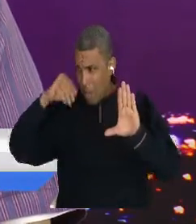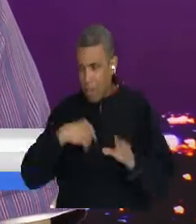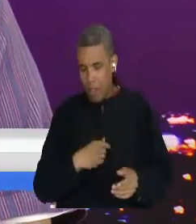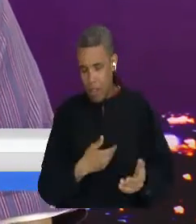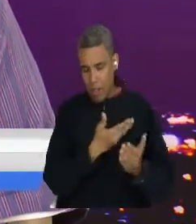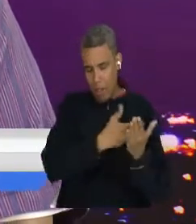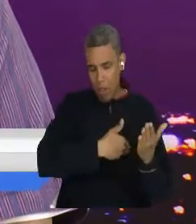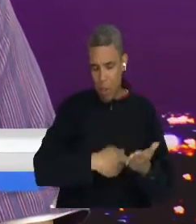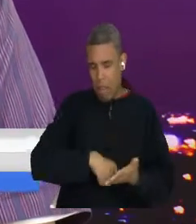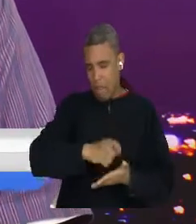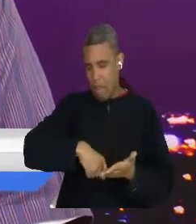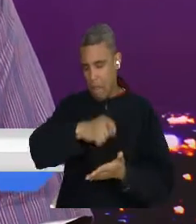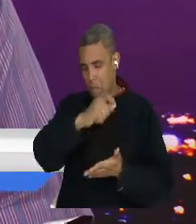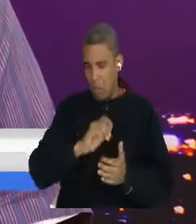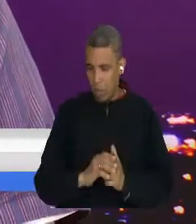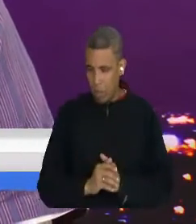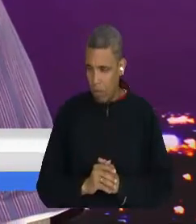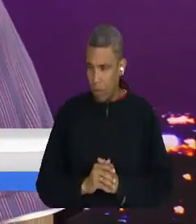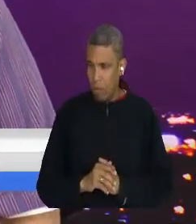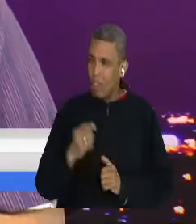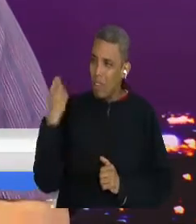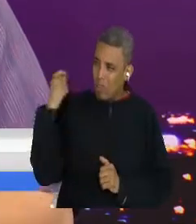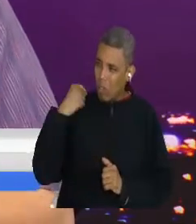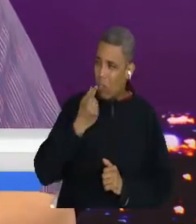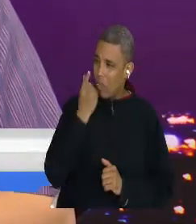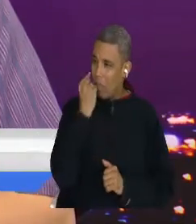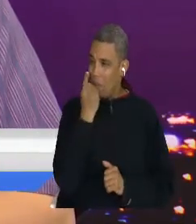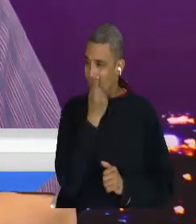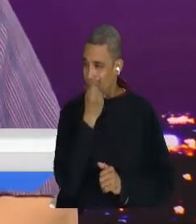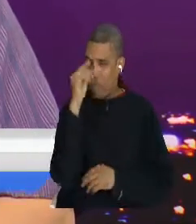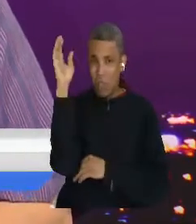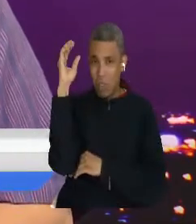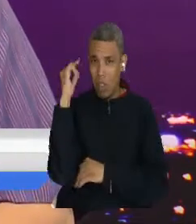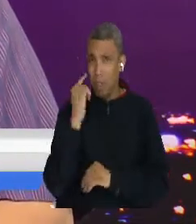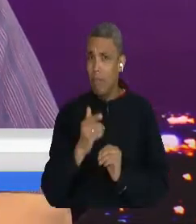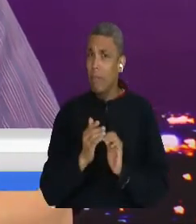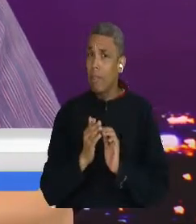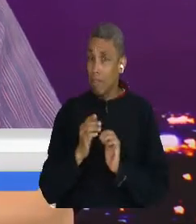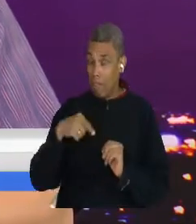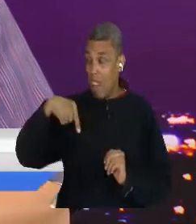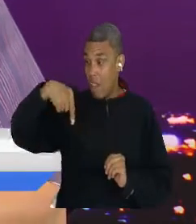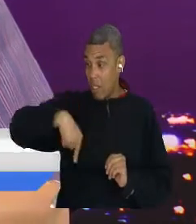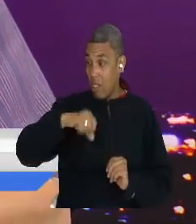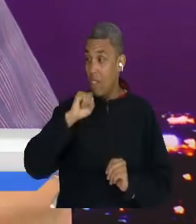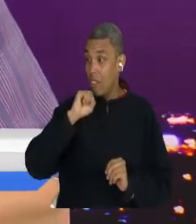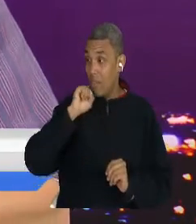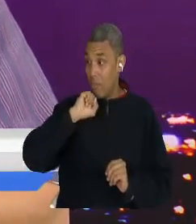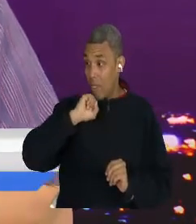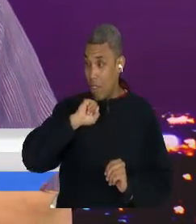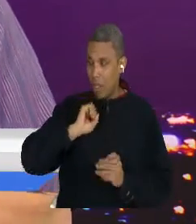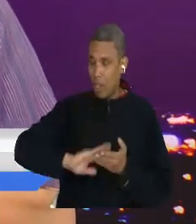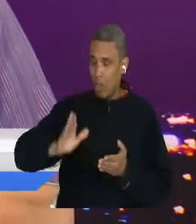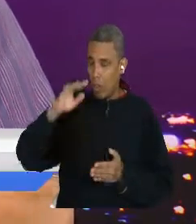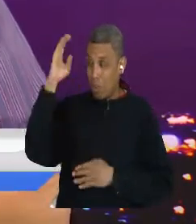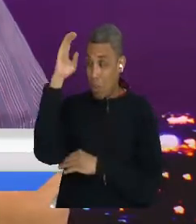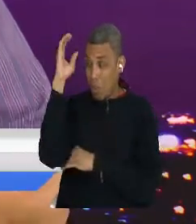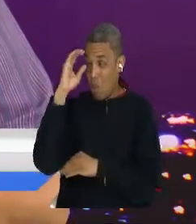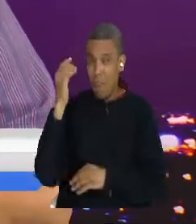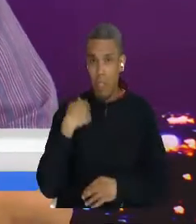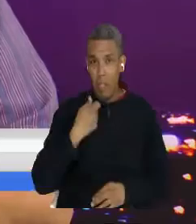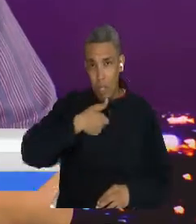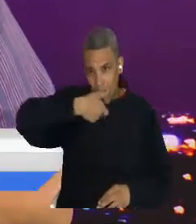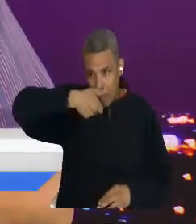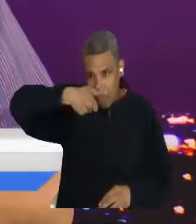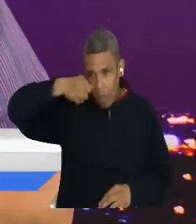exportador de cocaína, que los cultivos ilícitos se han expandido en el país? Y uno de los acuerdos que se dieron con la